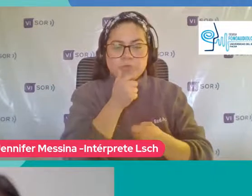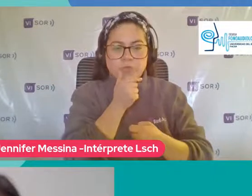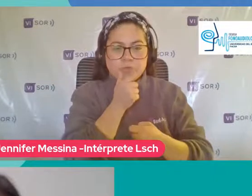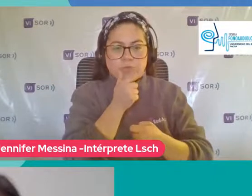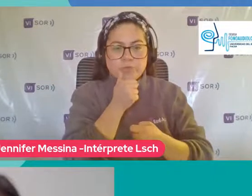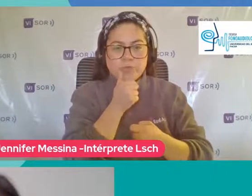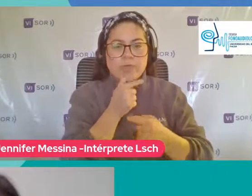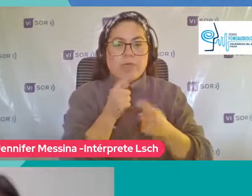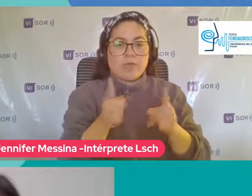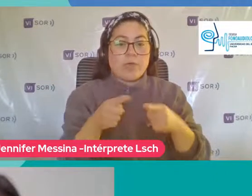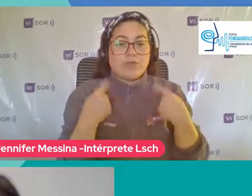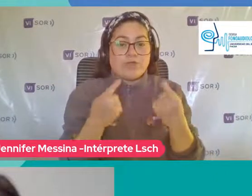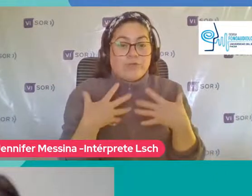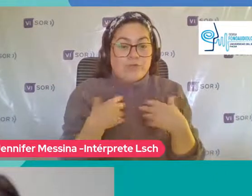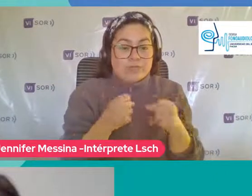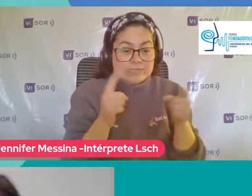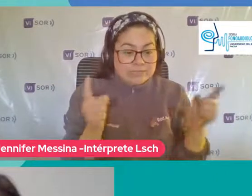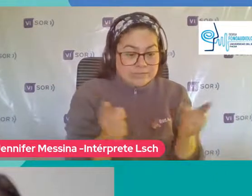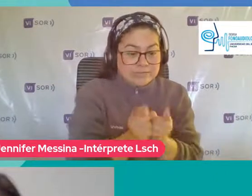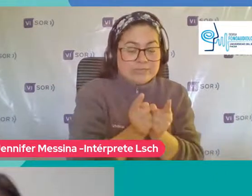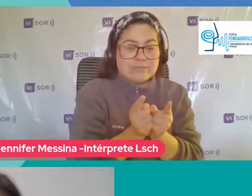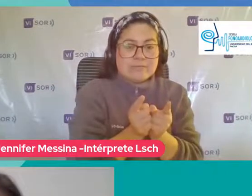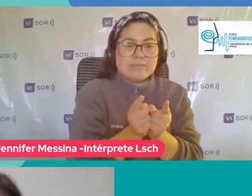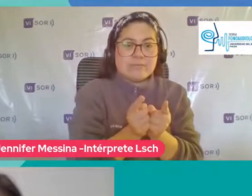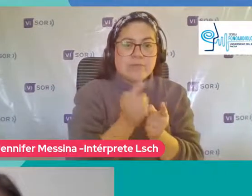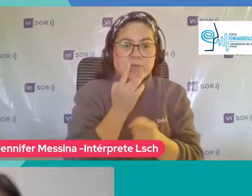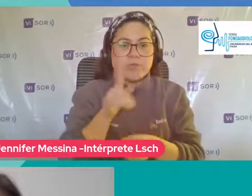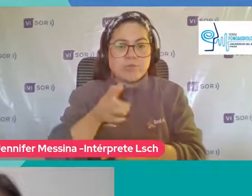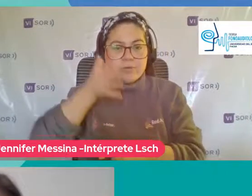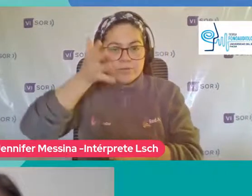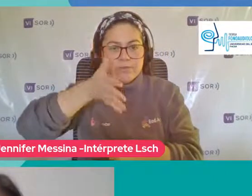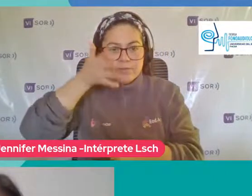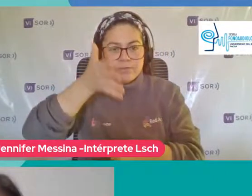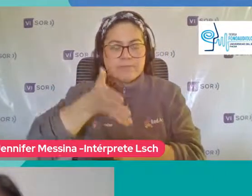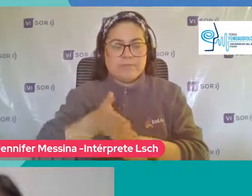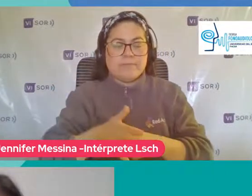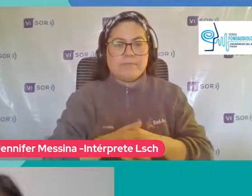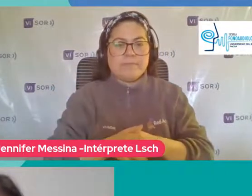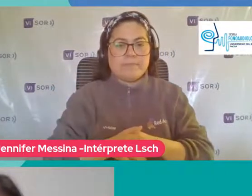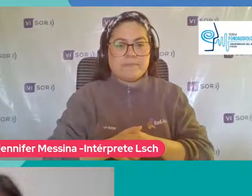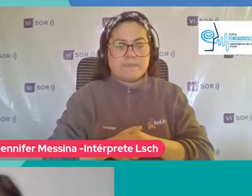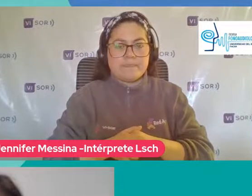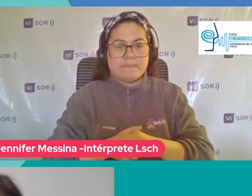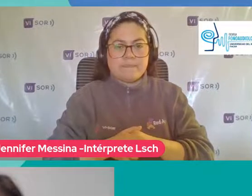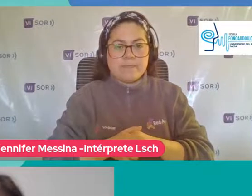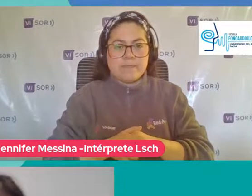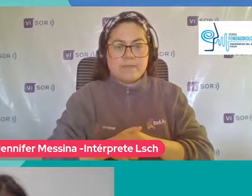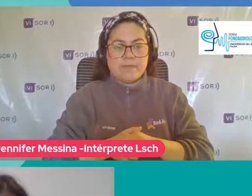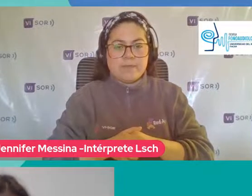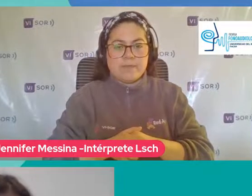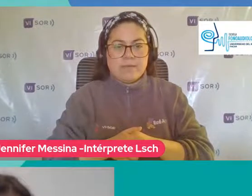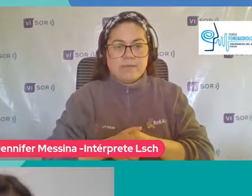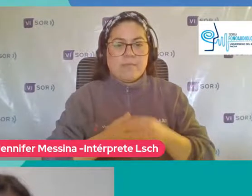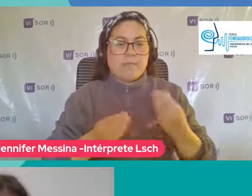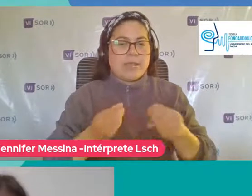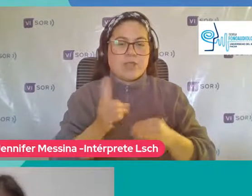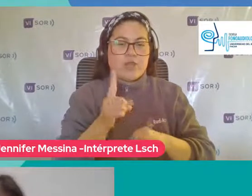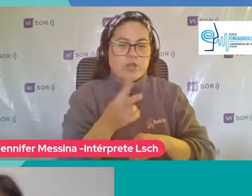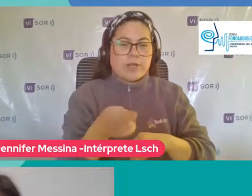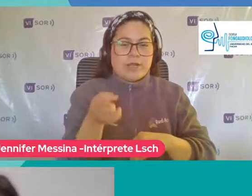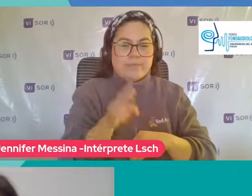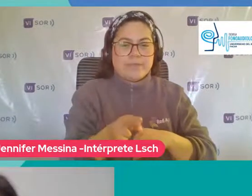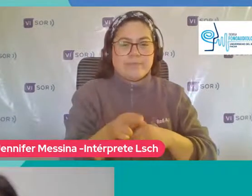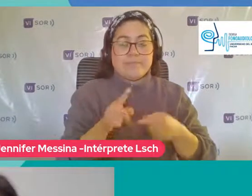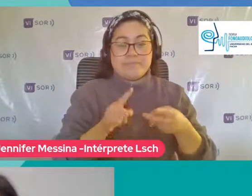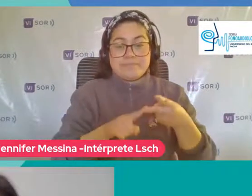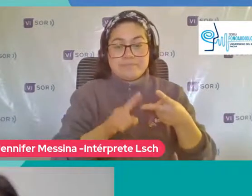sintetizar En base a lo que Tú has sido exponiendo Y aquellas que ya Se hayan respondido Por supuesto No volver a reiterarlas Pero hay una también